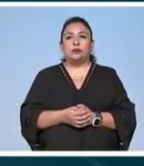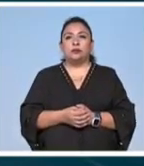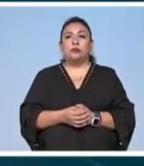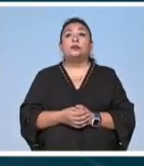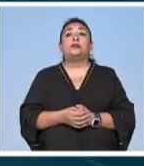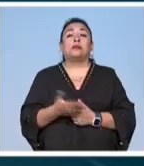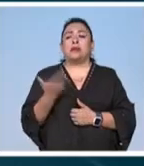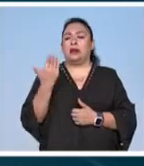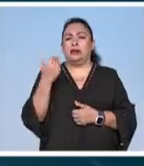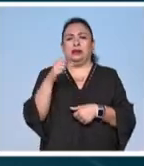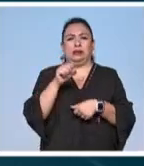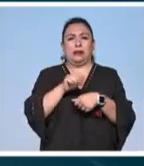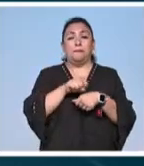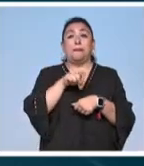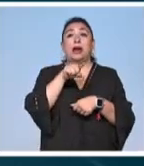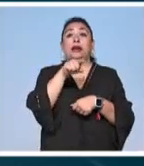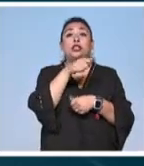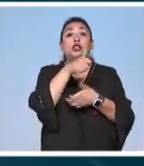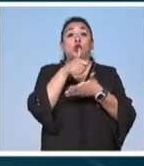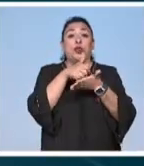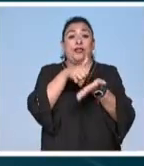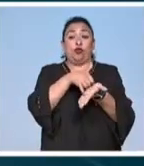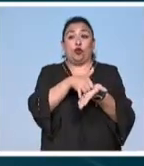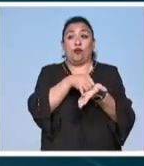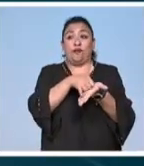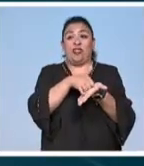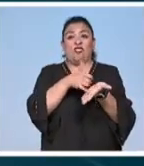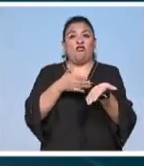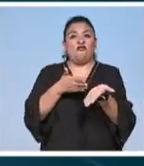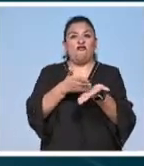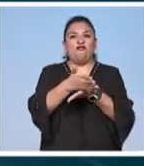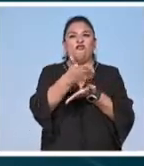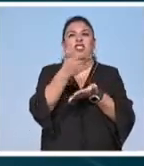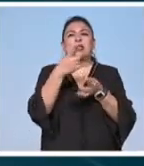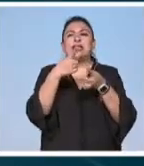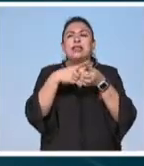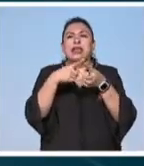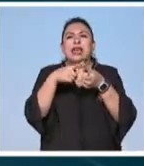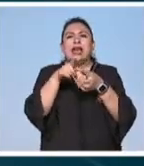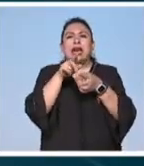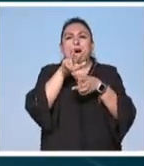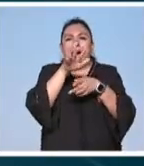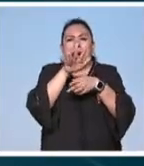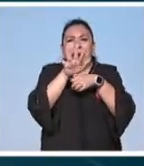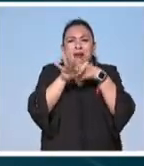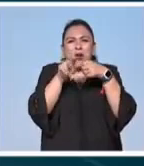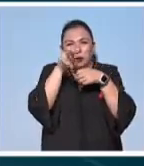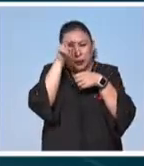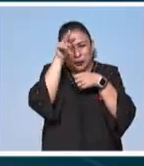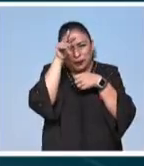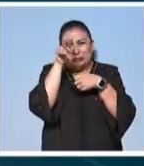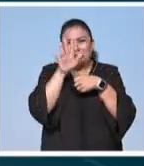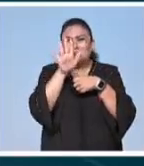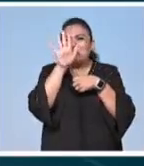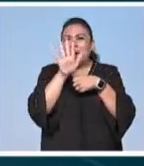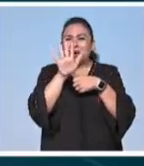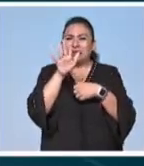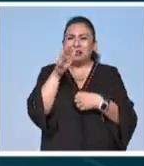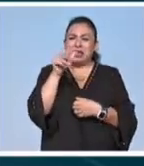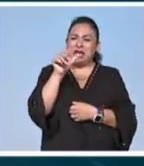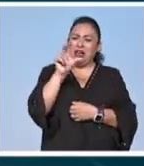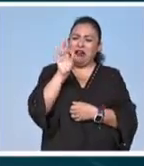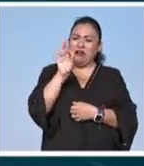hace unas semanas la ciudad de nueva york fue atacada por enjambres de insectos que al parecer eran ácidos